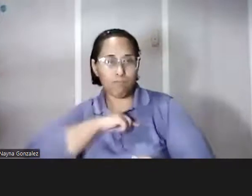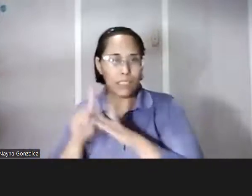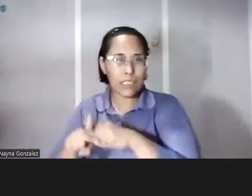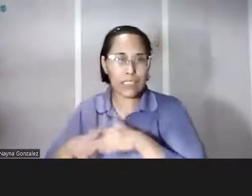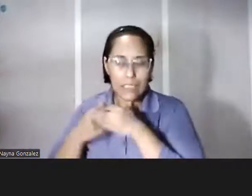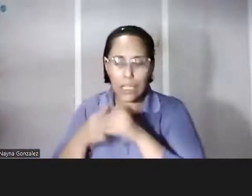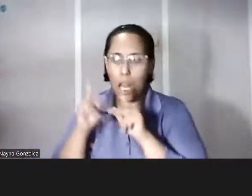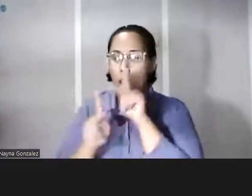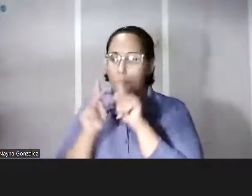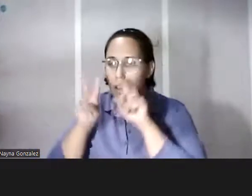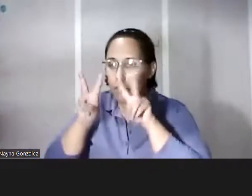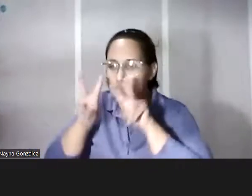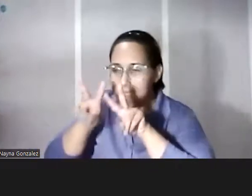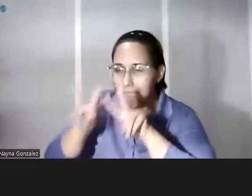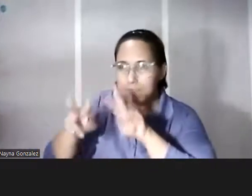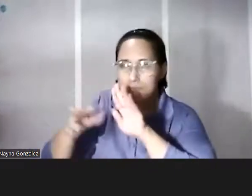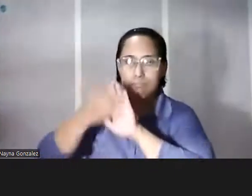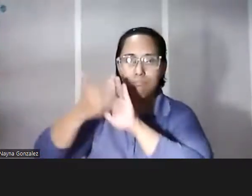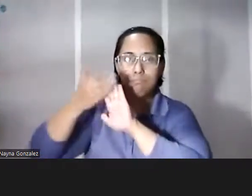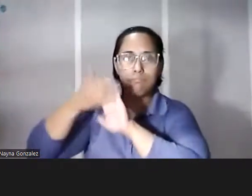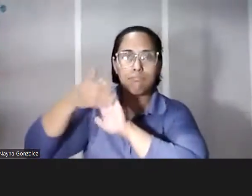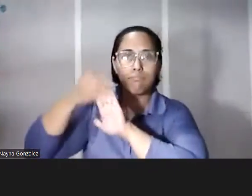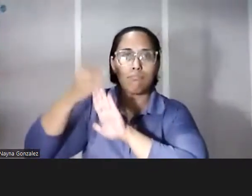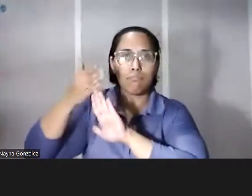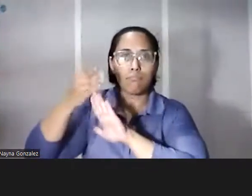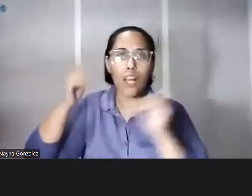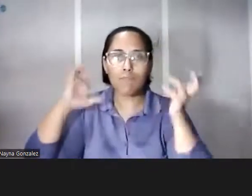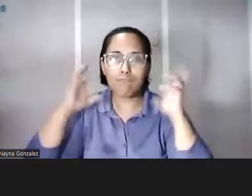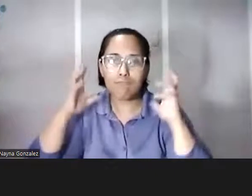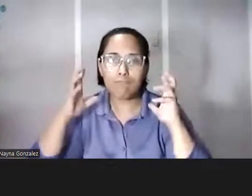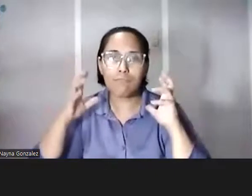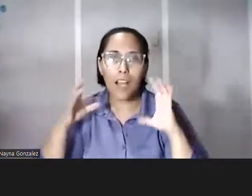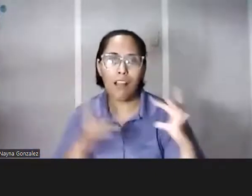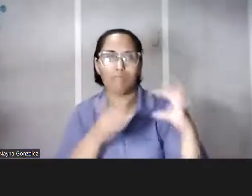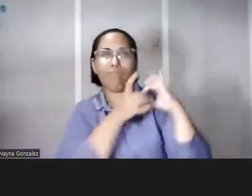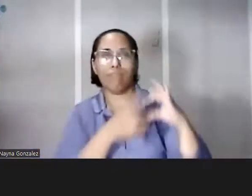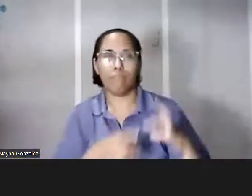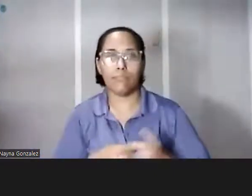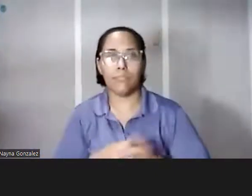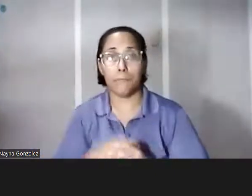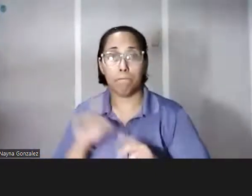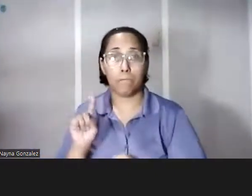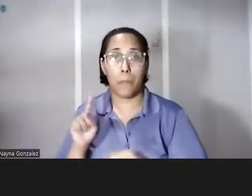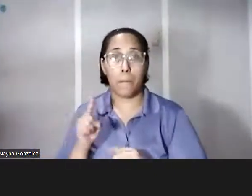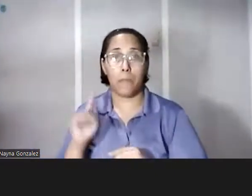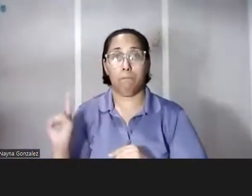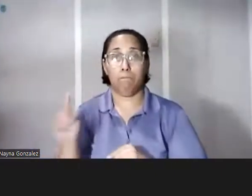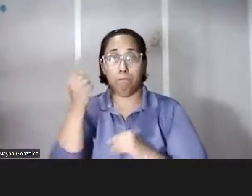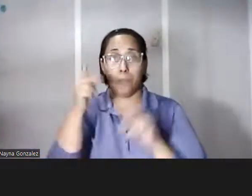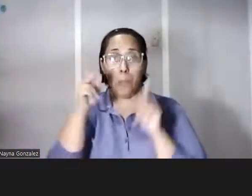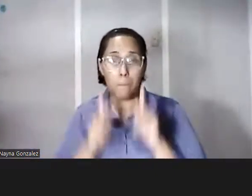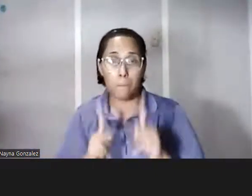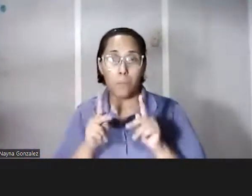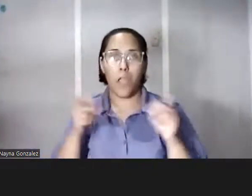personas que observaban el desarrollo del medio sonoro tuvieron muy en cuenta. Una de las primeras personas que escribió sobre la radio fue el director